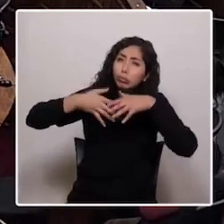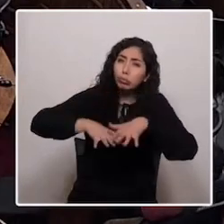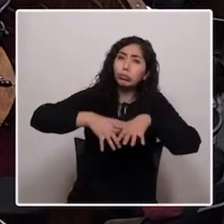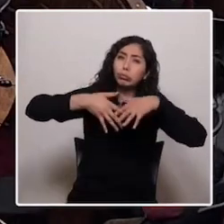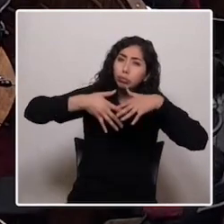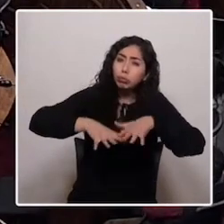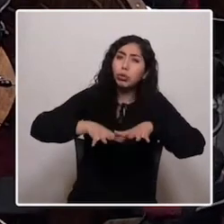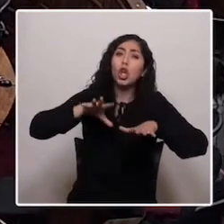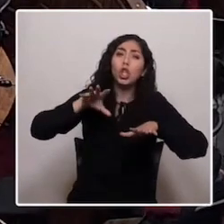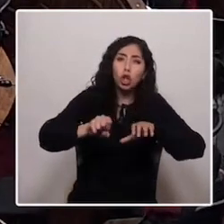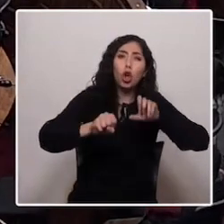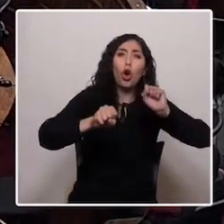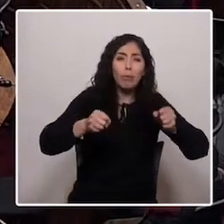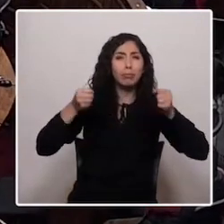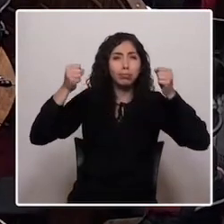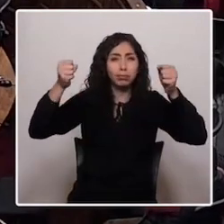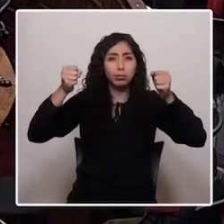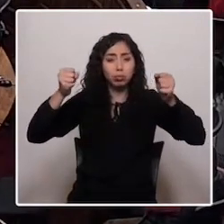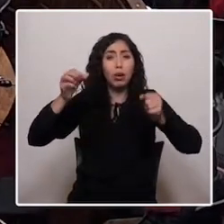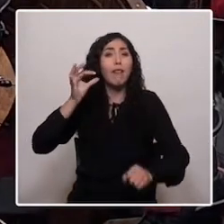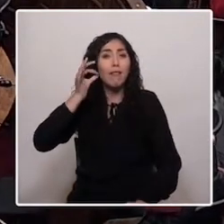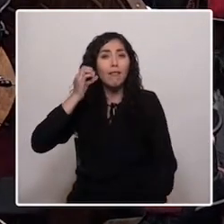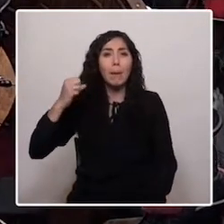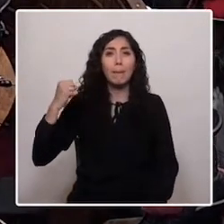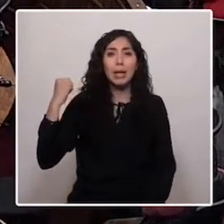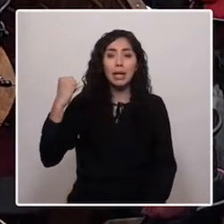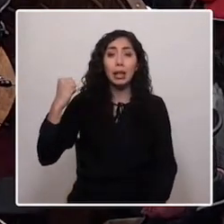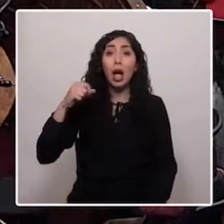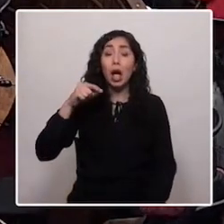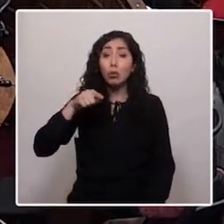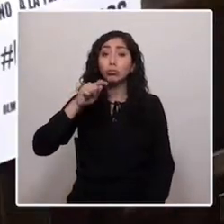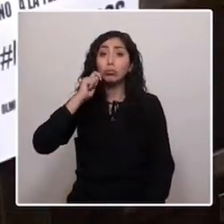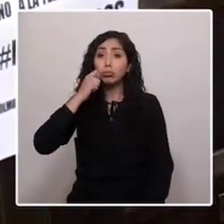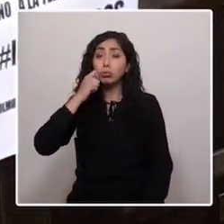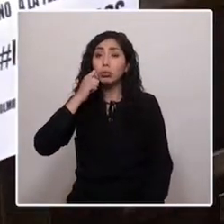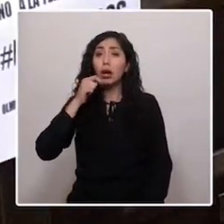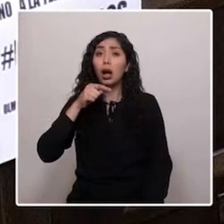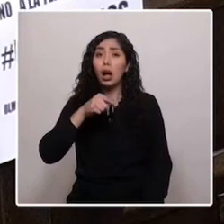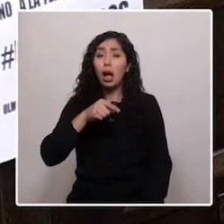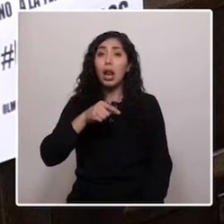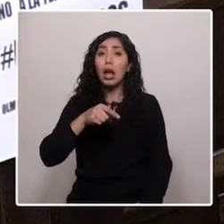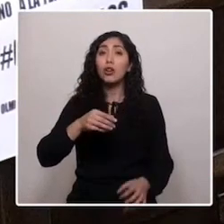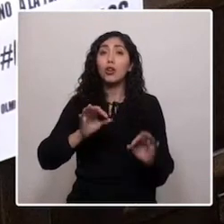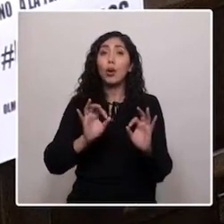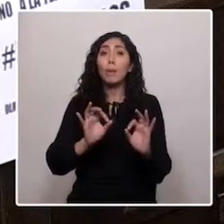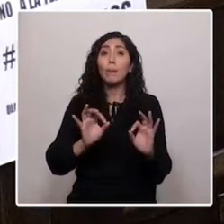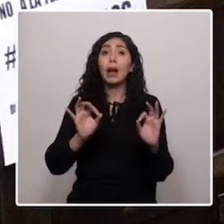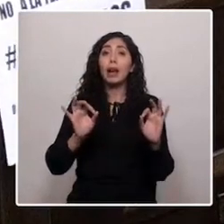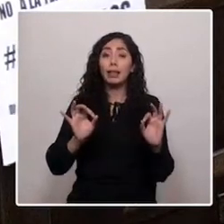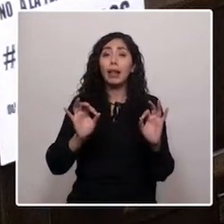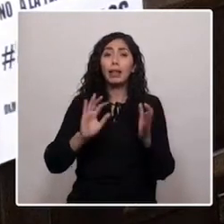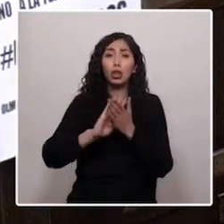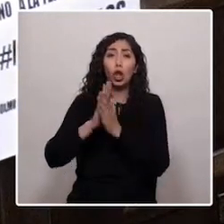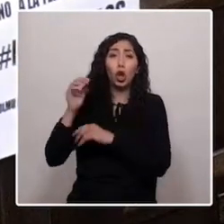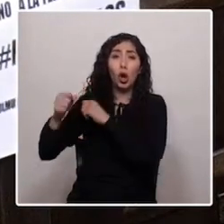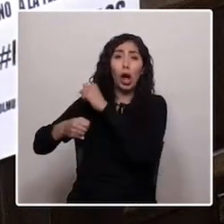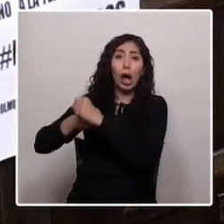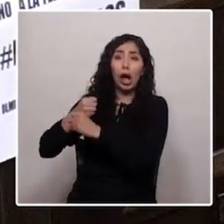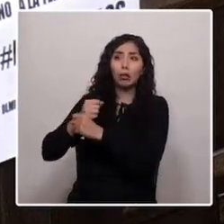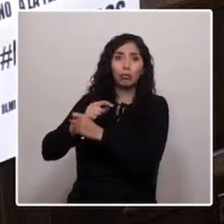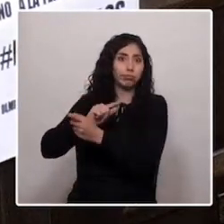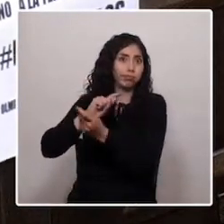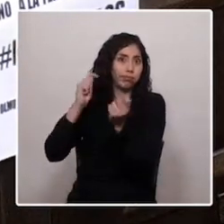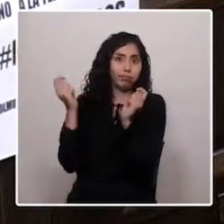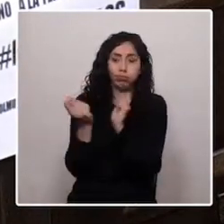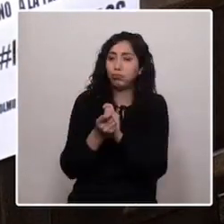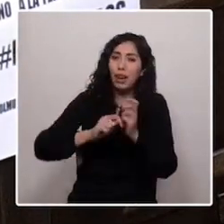tomas y huelgas feministas, hizo saltar por los aires la pesada normalidad de estas décadas. Con la revuelta